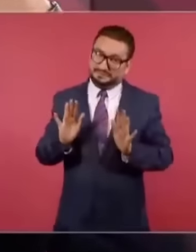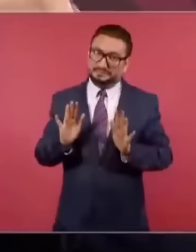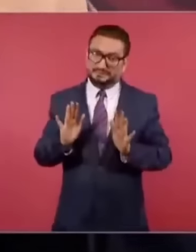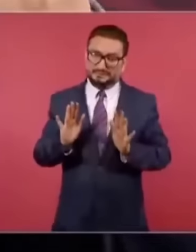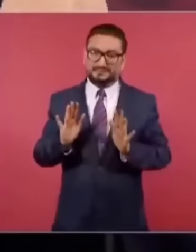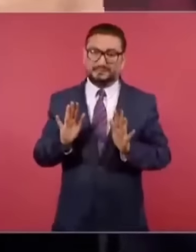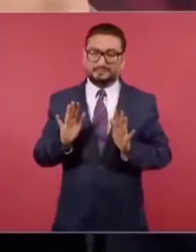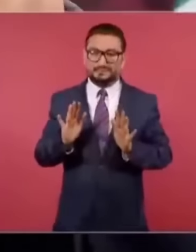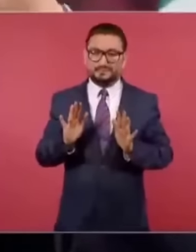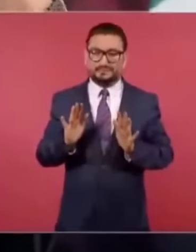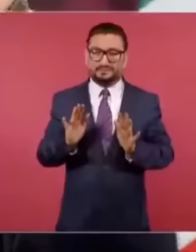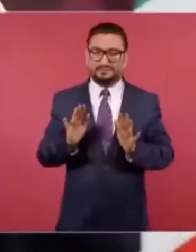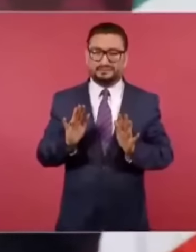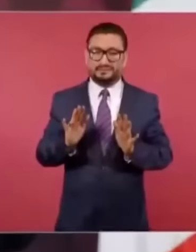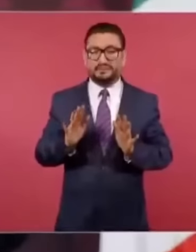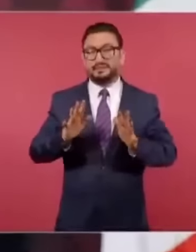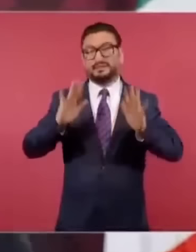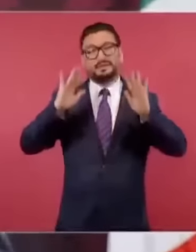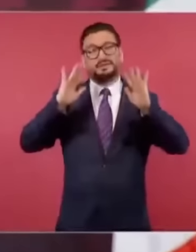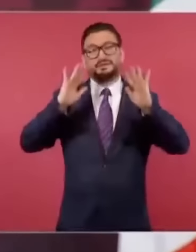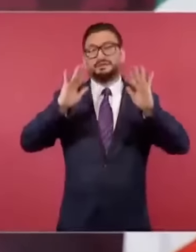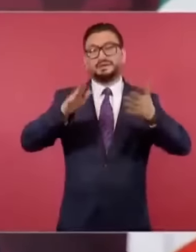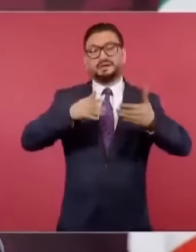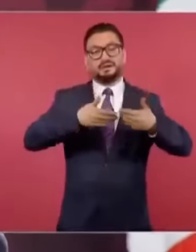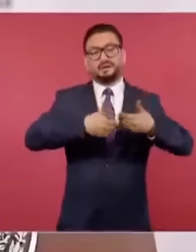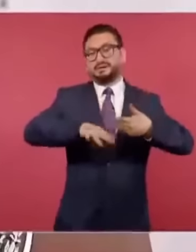esto ya se echó a andar